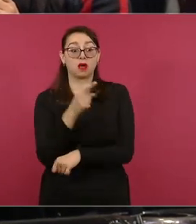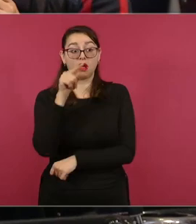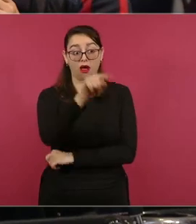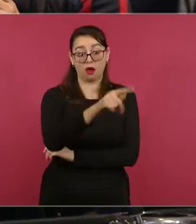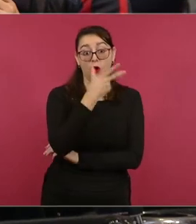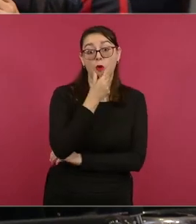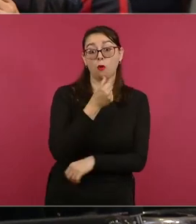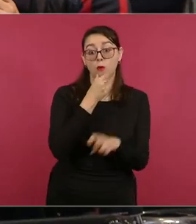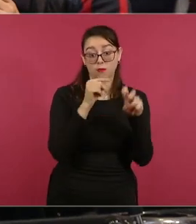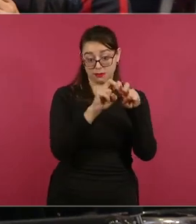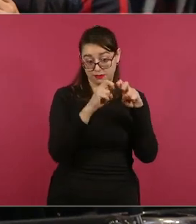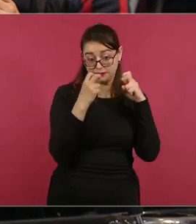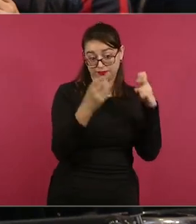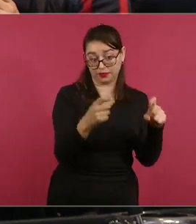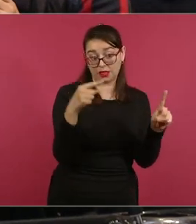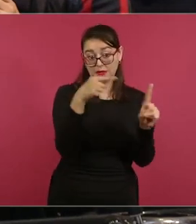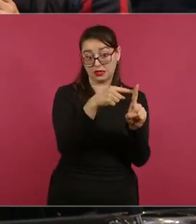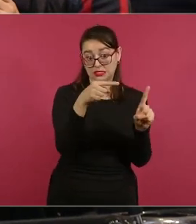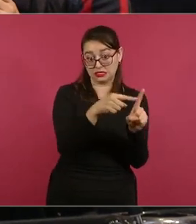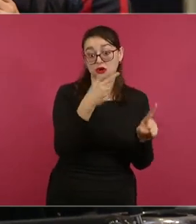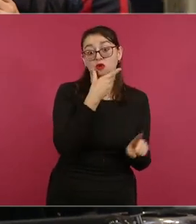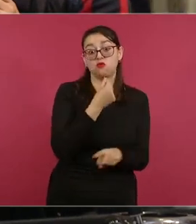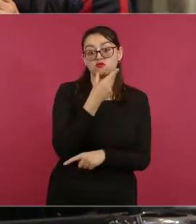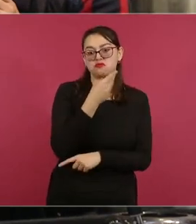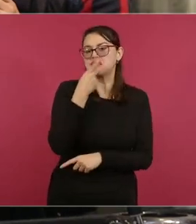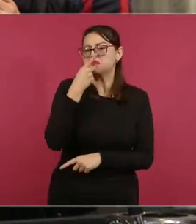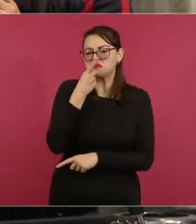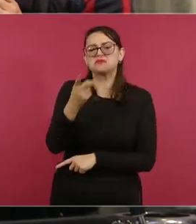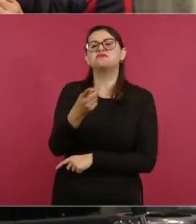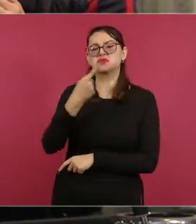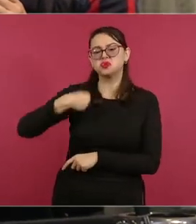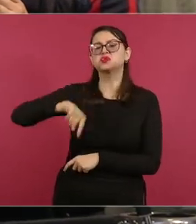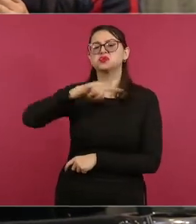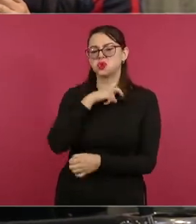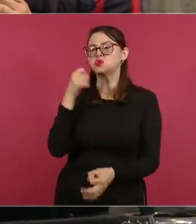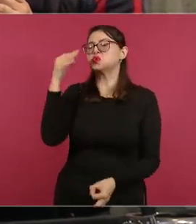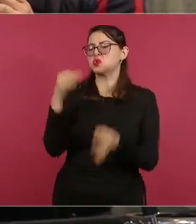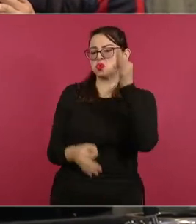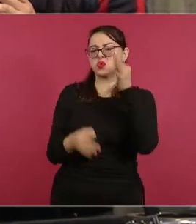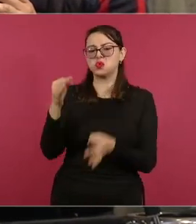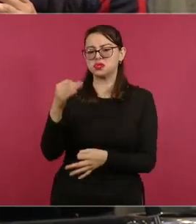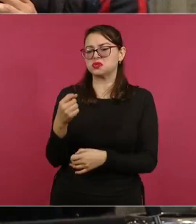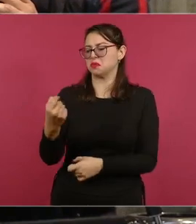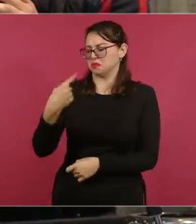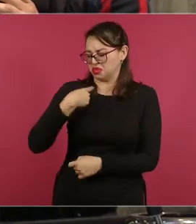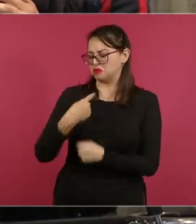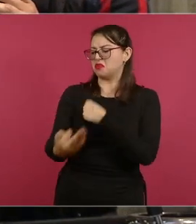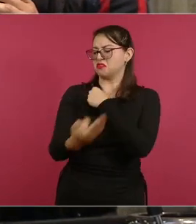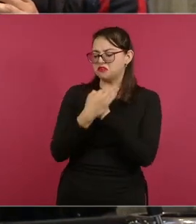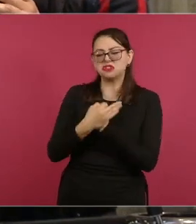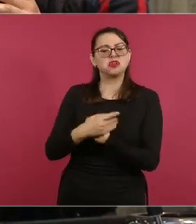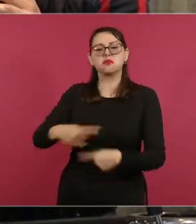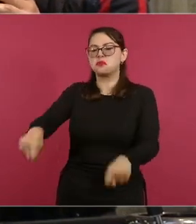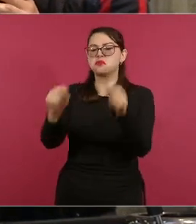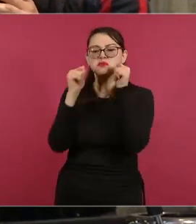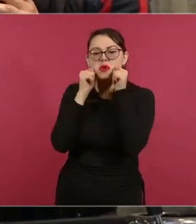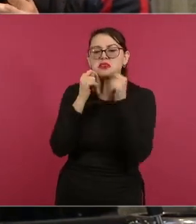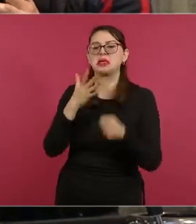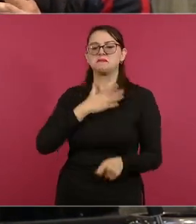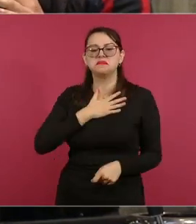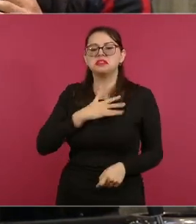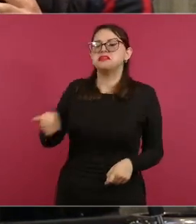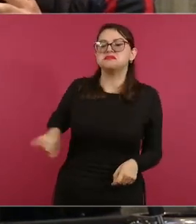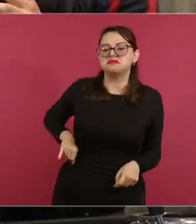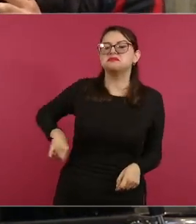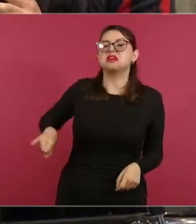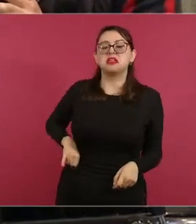ha estado diciendo ante medios que pues sí van a incurrir en un posible conflicto de interés o que van a ser jueces y parte, pero pues